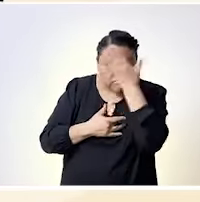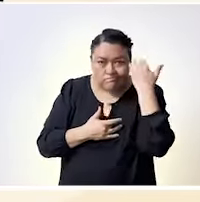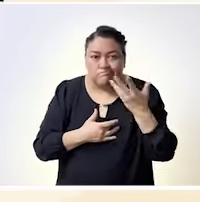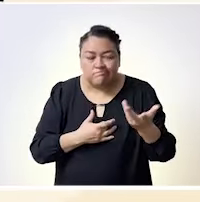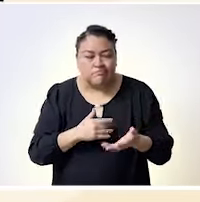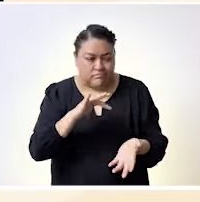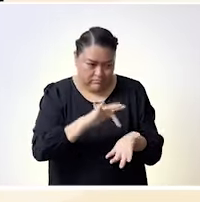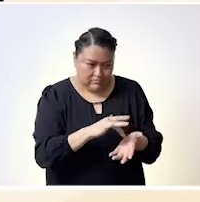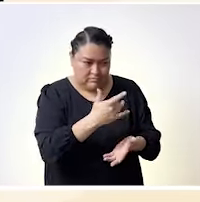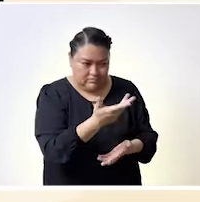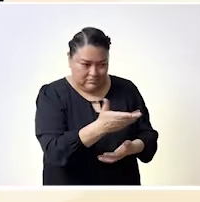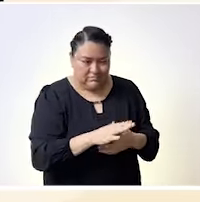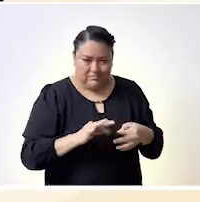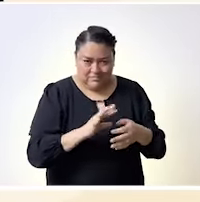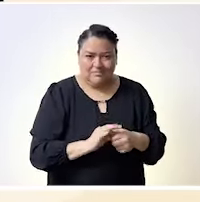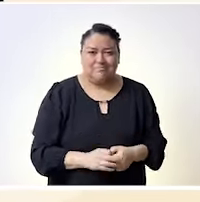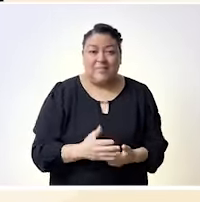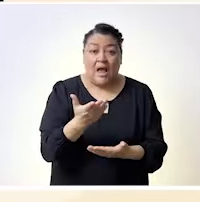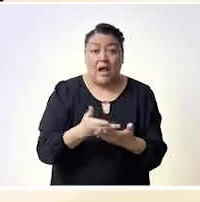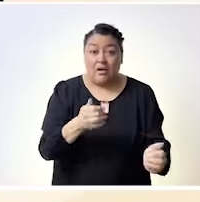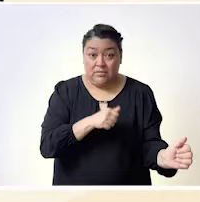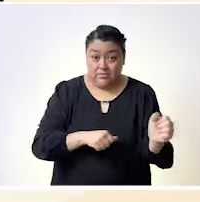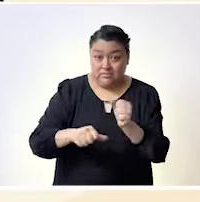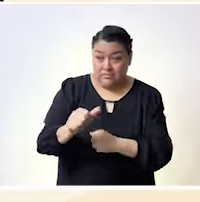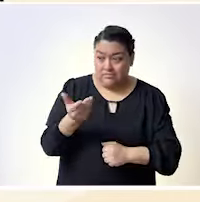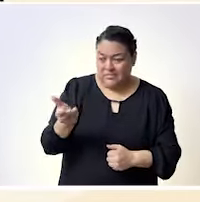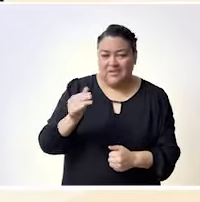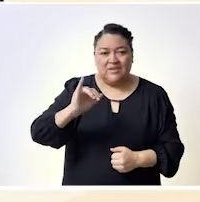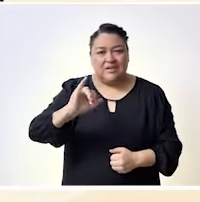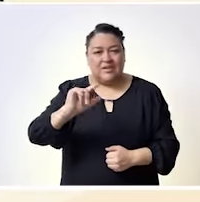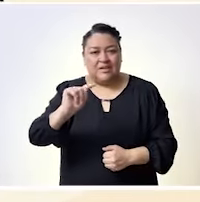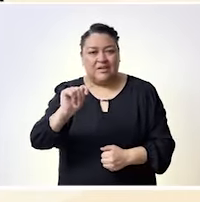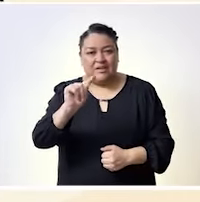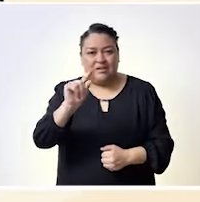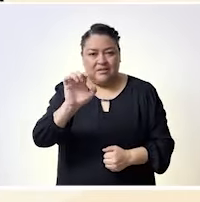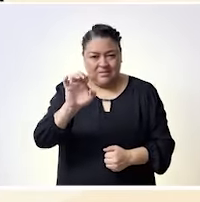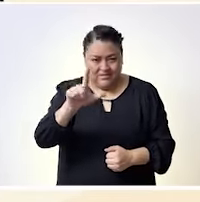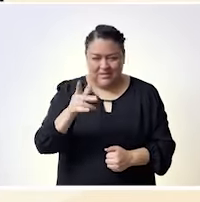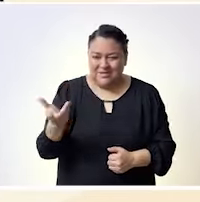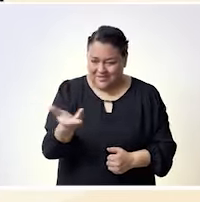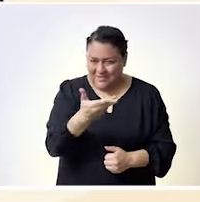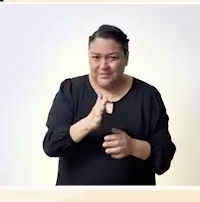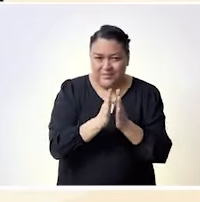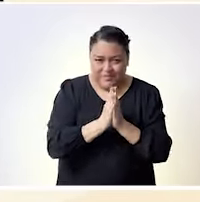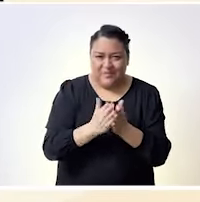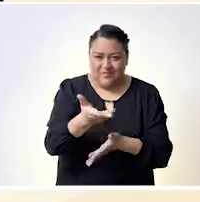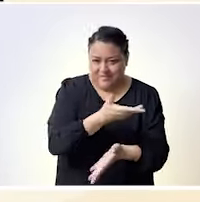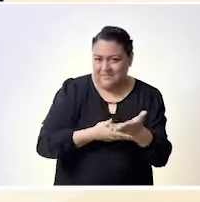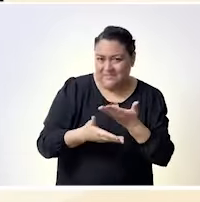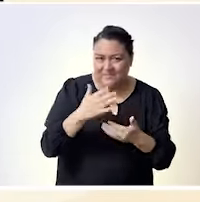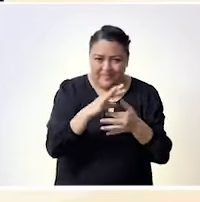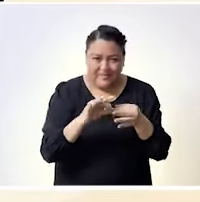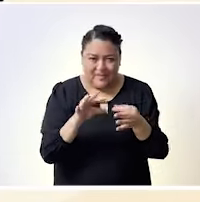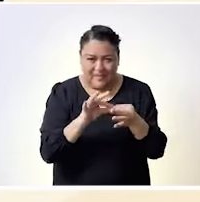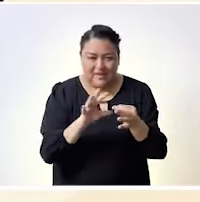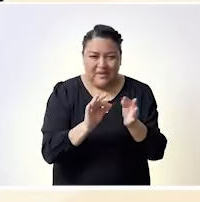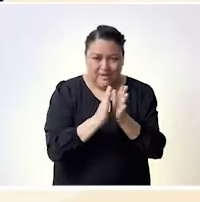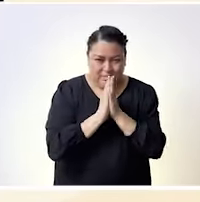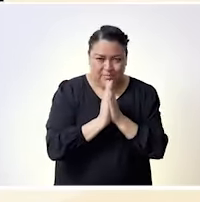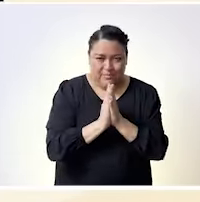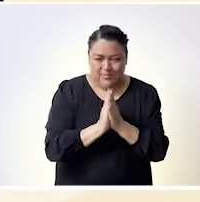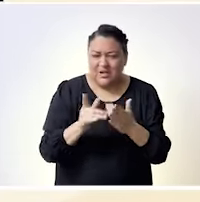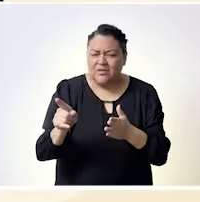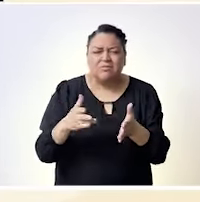mujer estás un escalón más abajo y después mientras seas mujer en diversa tal vez es indígena tal vez afrodescendiente etcétera y vamos bajando